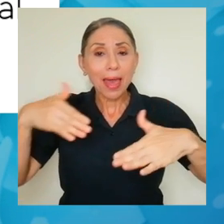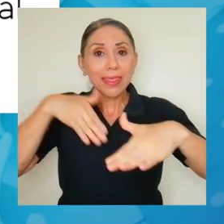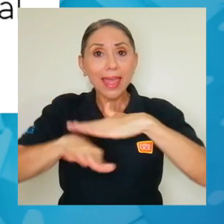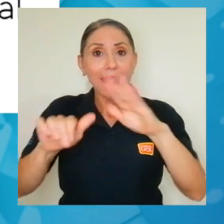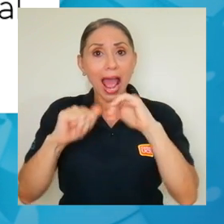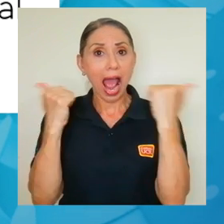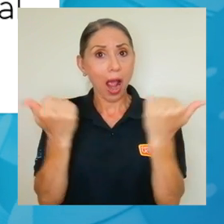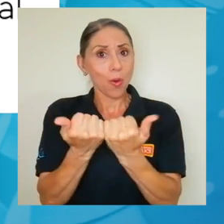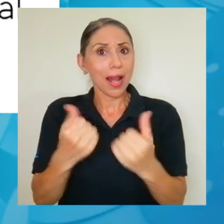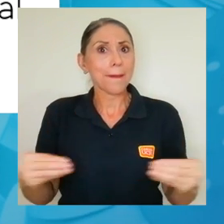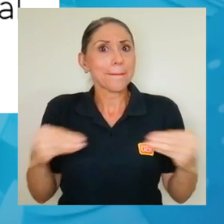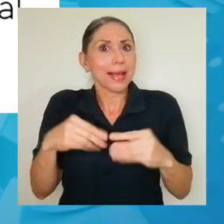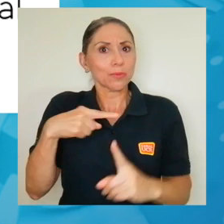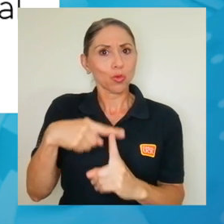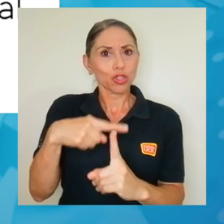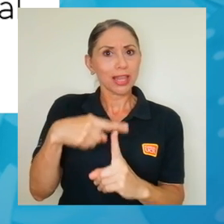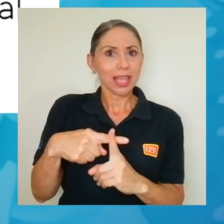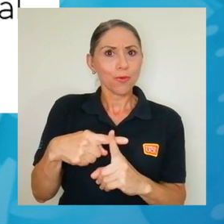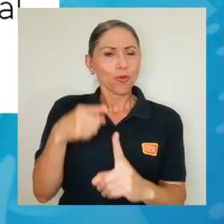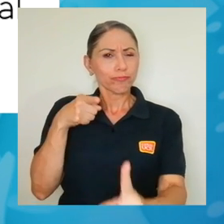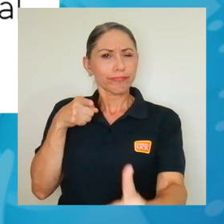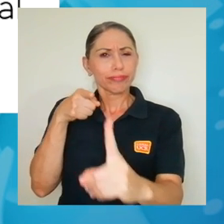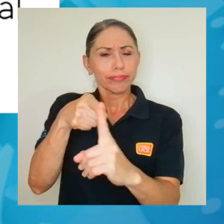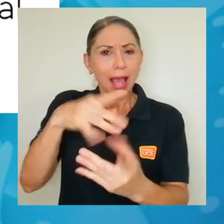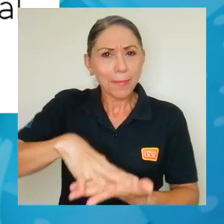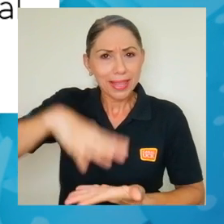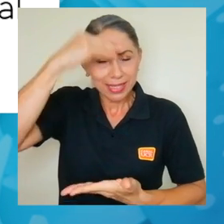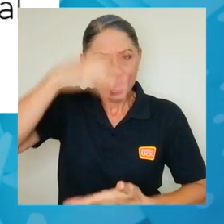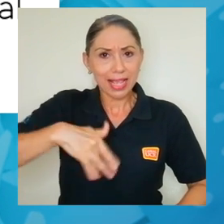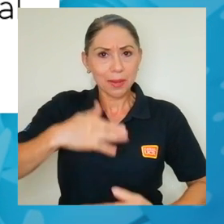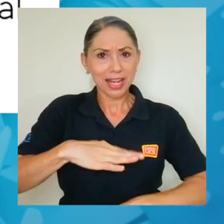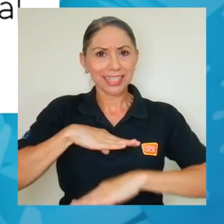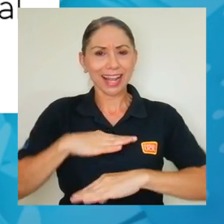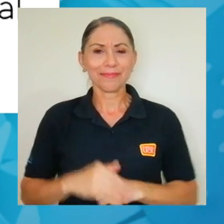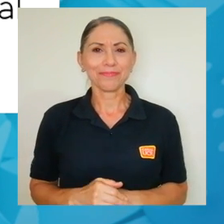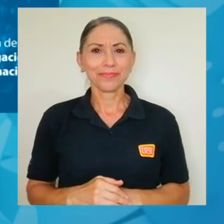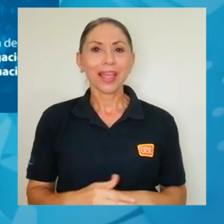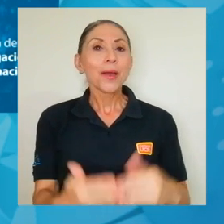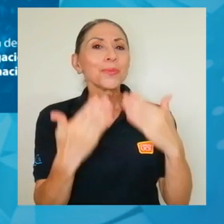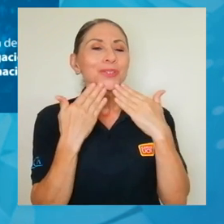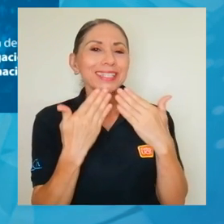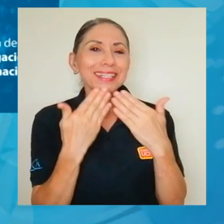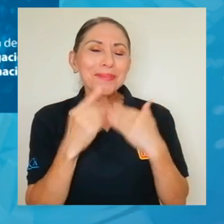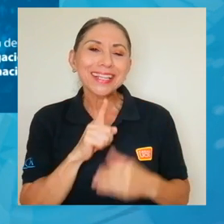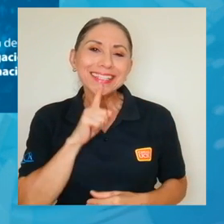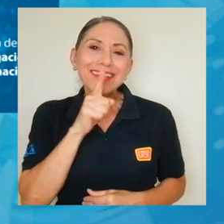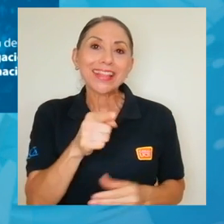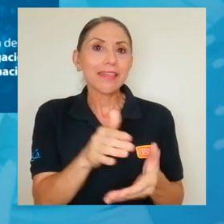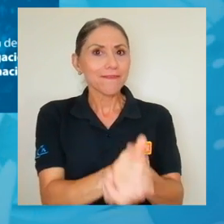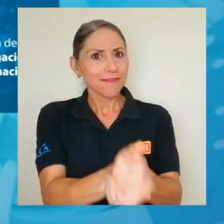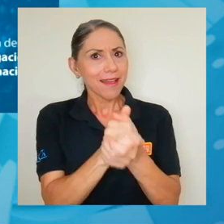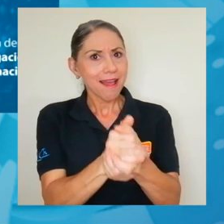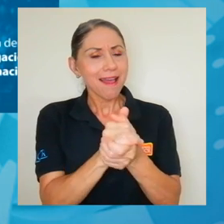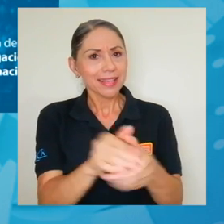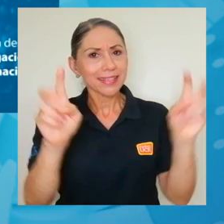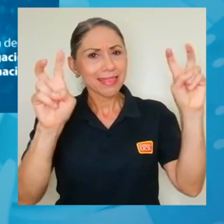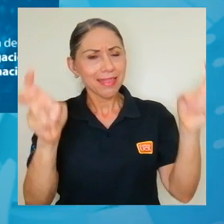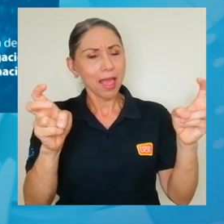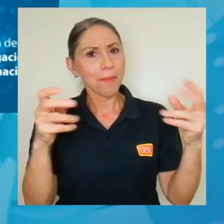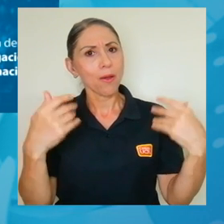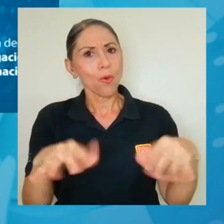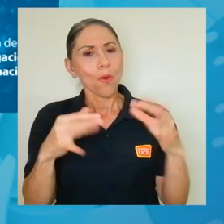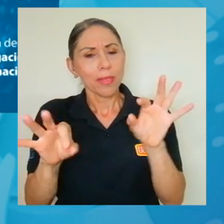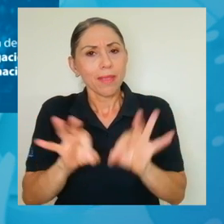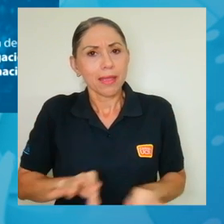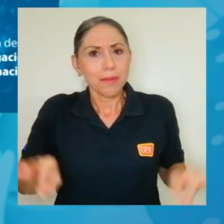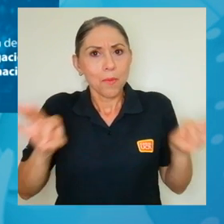sea más positivo en busca del aprendizaje y del bienestar. Muchísimas gracias, de verdad, felicitarlo por ese tema tan,